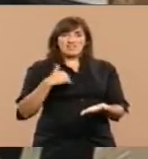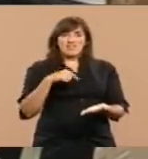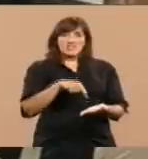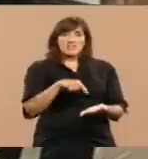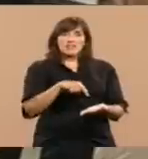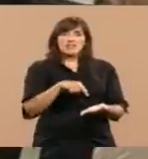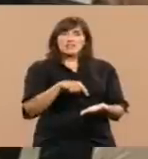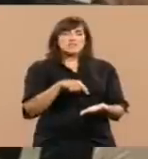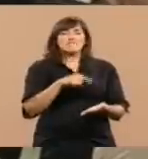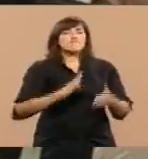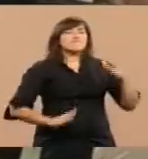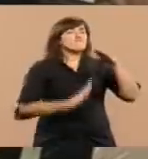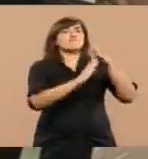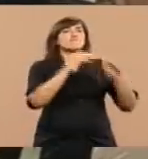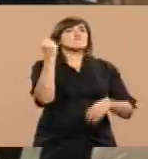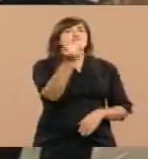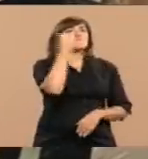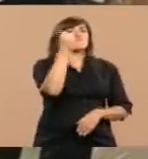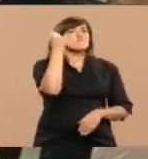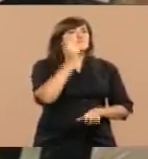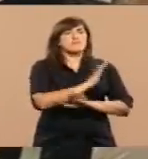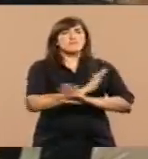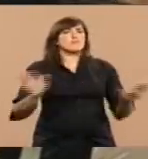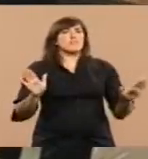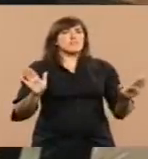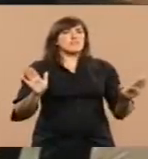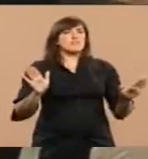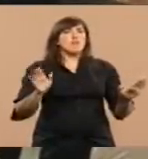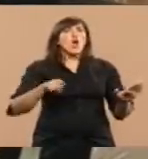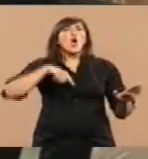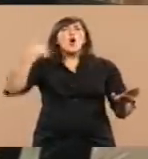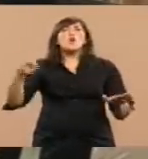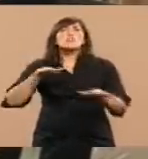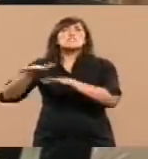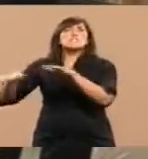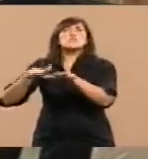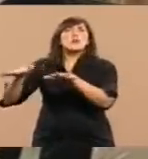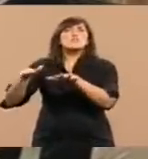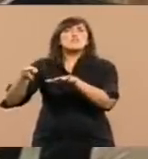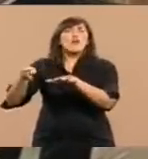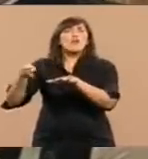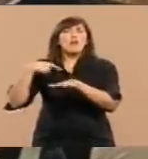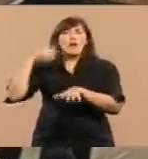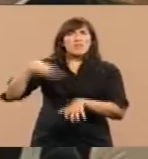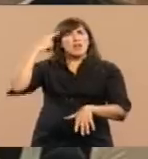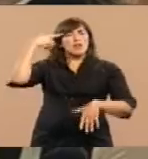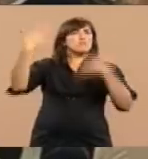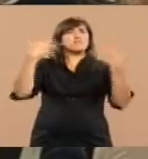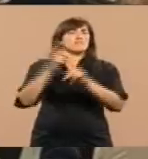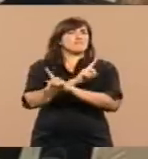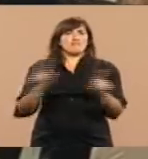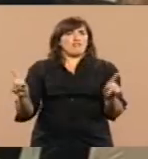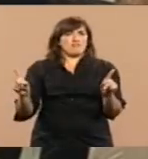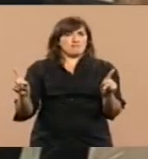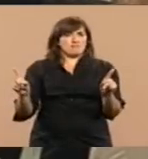sobre toda otra cualquier circunstancia o episodio que nos haya tocado vivir a cada uno de nosotros.